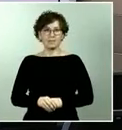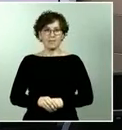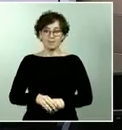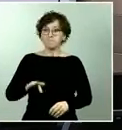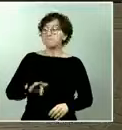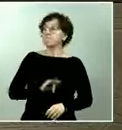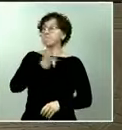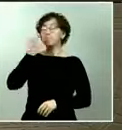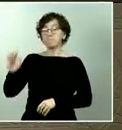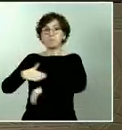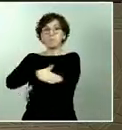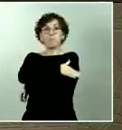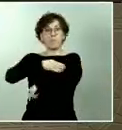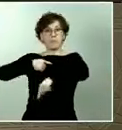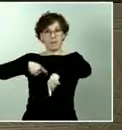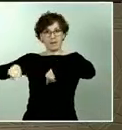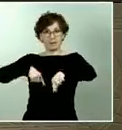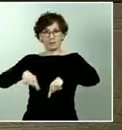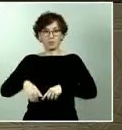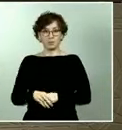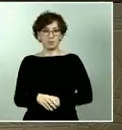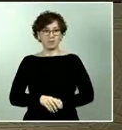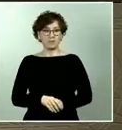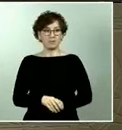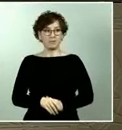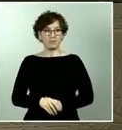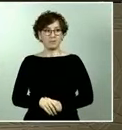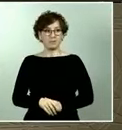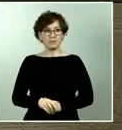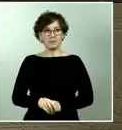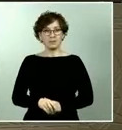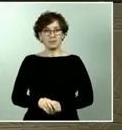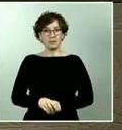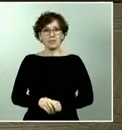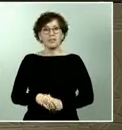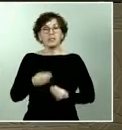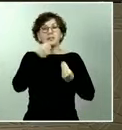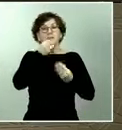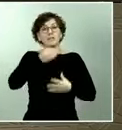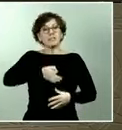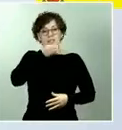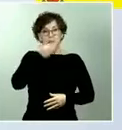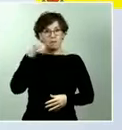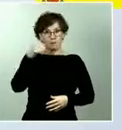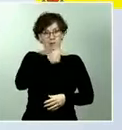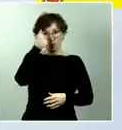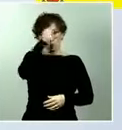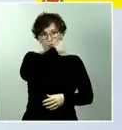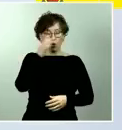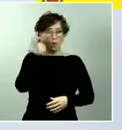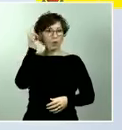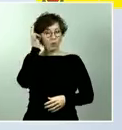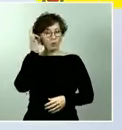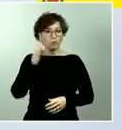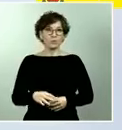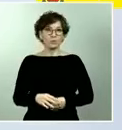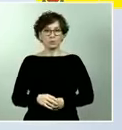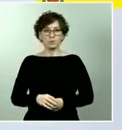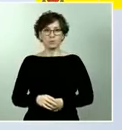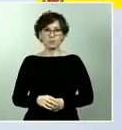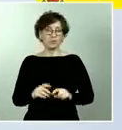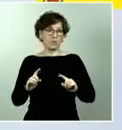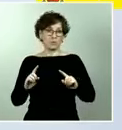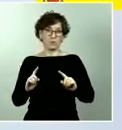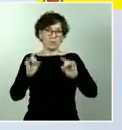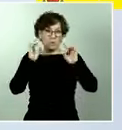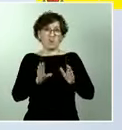Agenda Urbana. Muy buenas tardes a todas y todos. En primer lugar, y como el resto de mis compañeros, mi